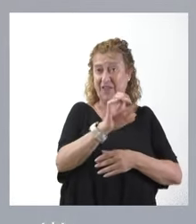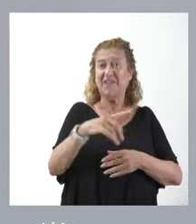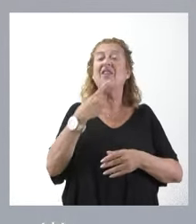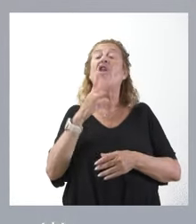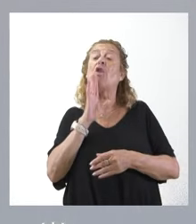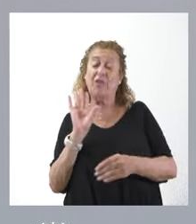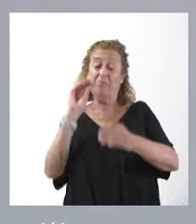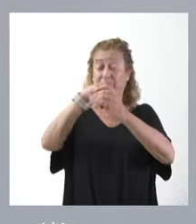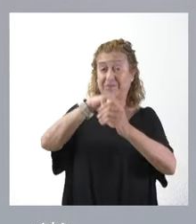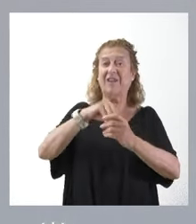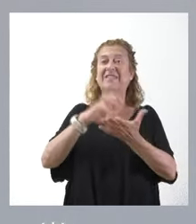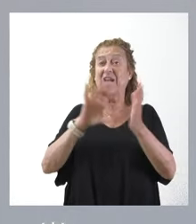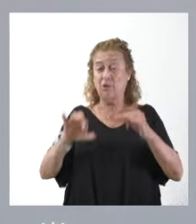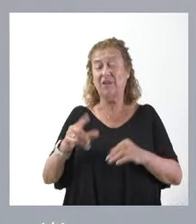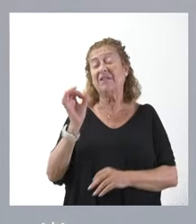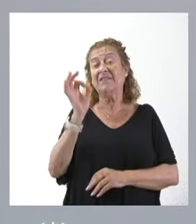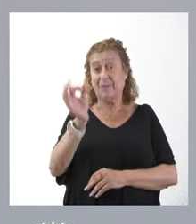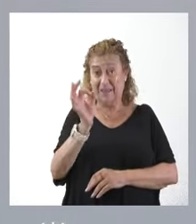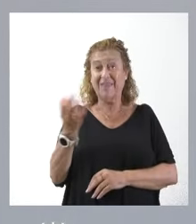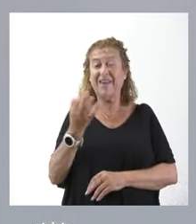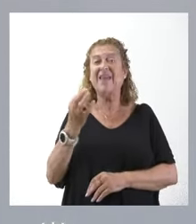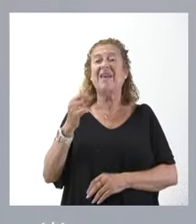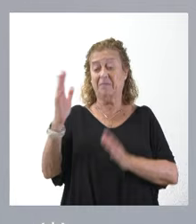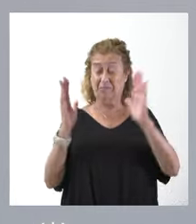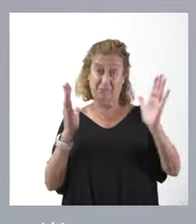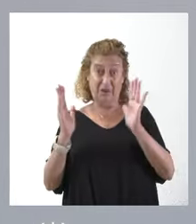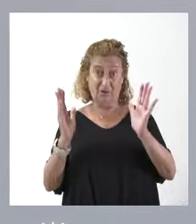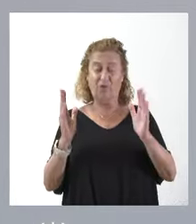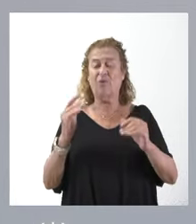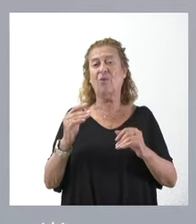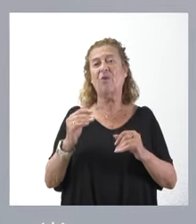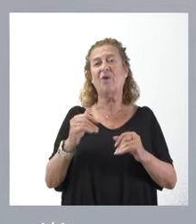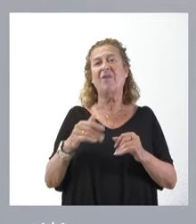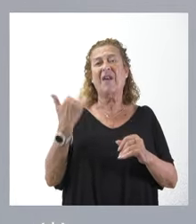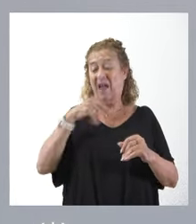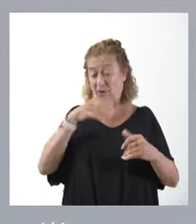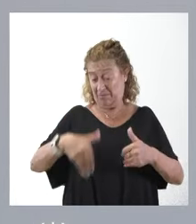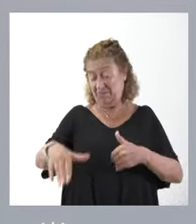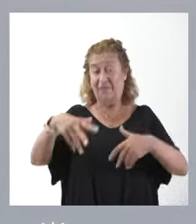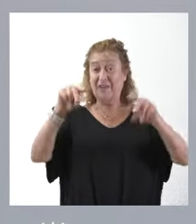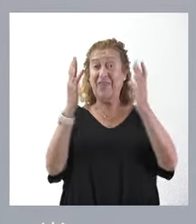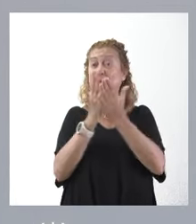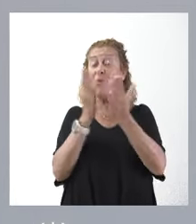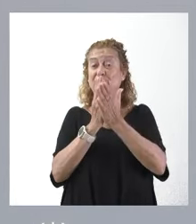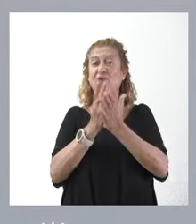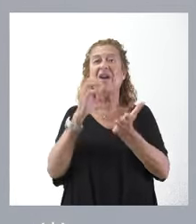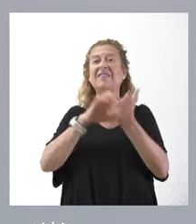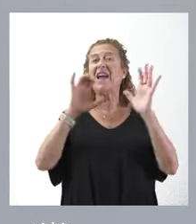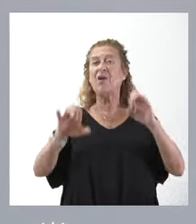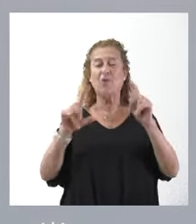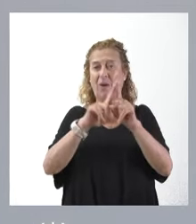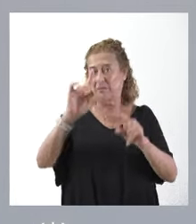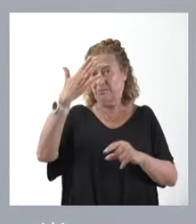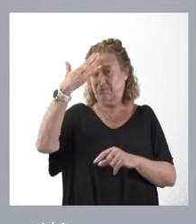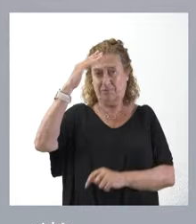Castilla y León. Y lo cierto es que en este periodo, lo que nos lleva a este fin de curso, Castilla y León se encuentra en el liderazgo